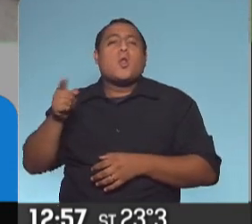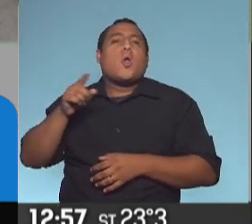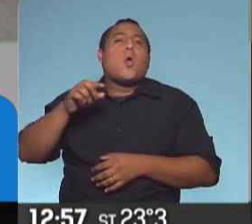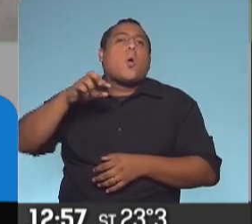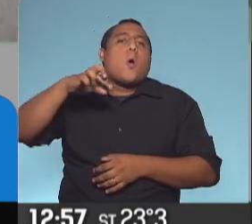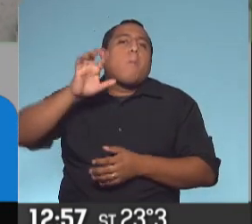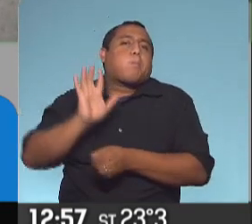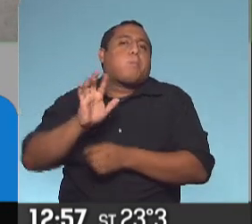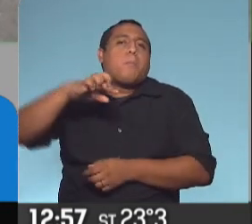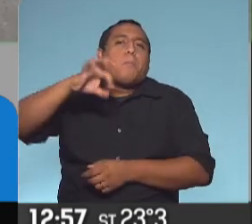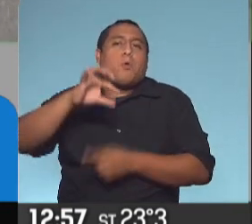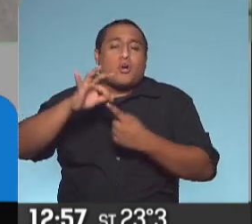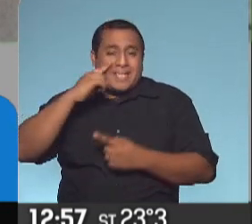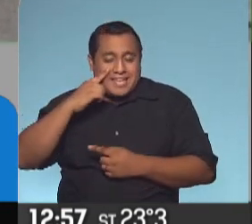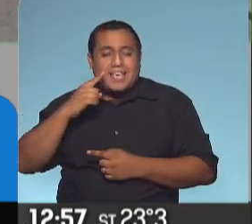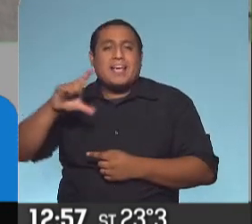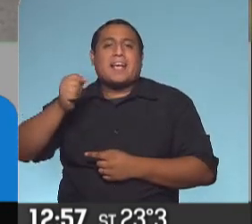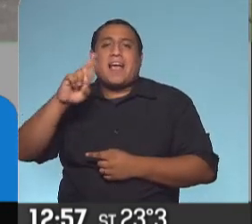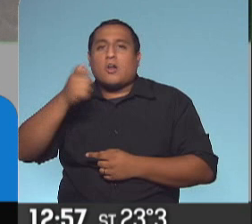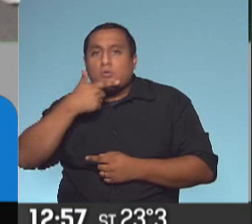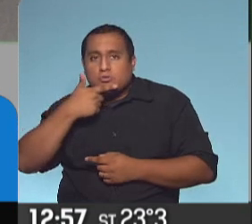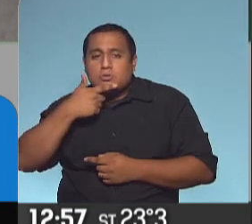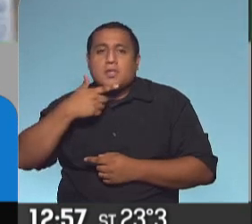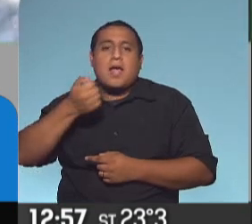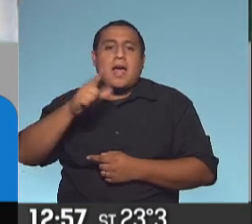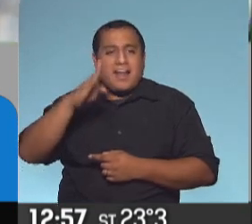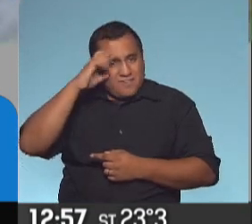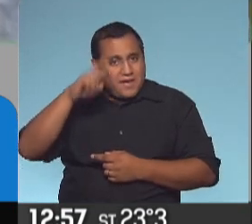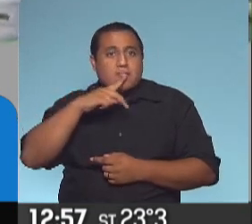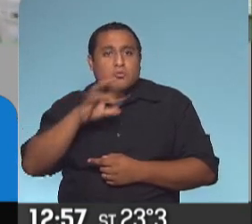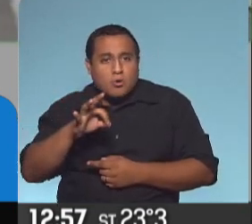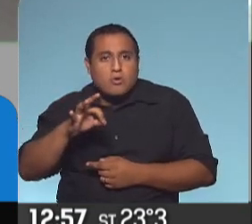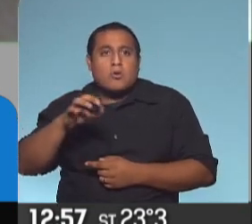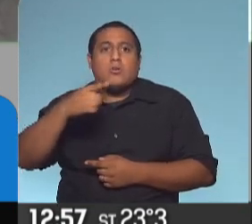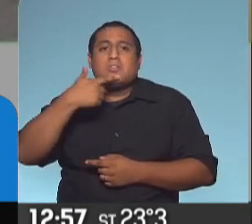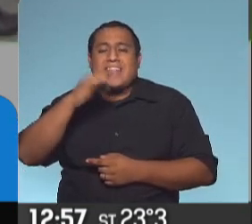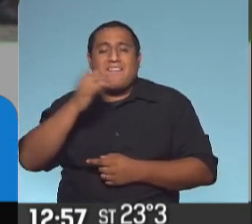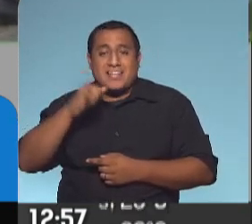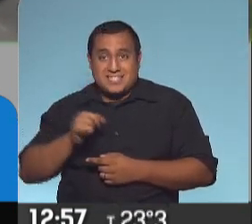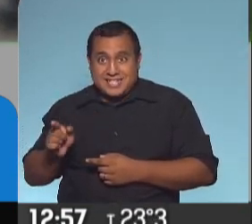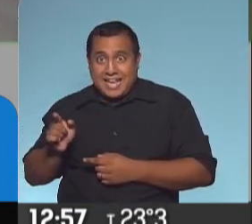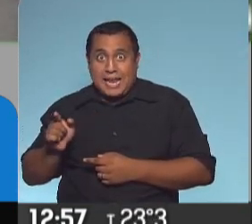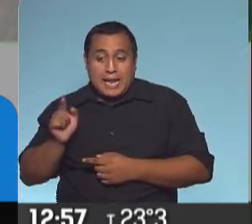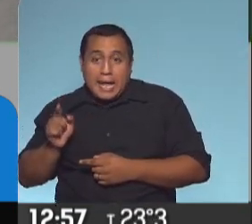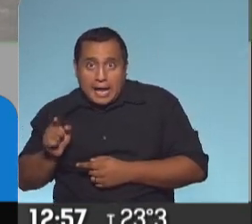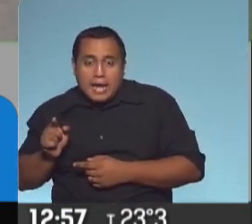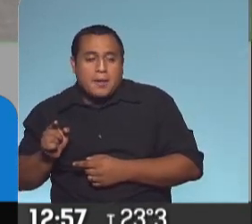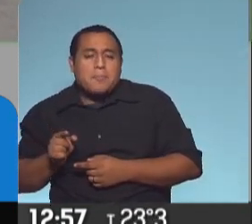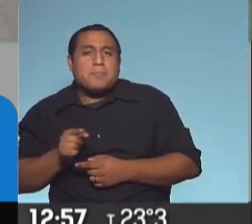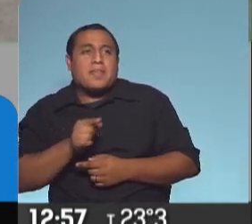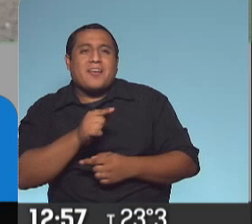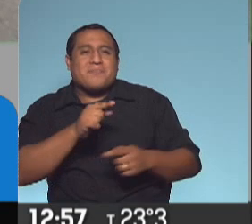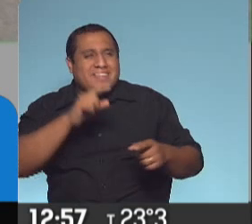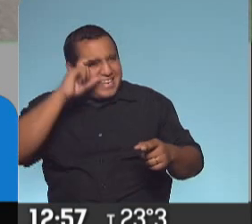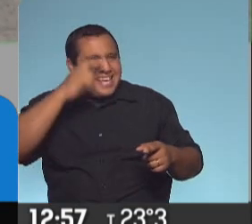Su nombre es Carlos Alberto Savanz. Bueno, se ganó la confianza de Estela,